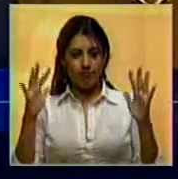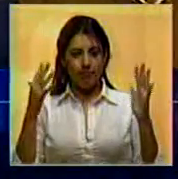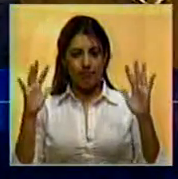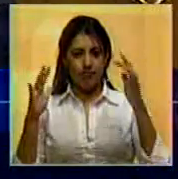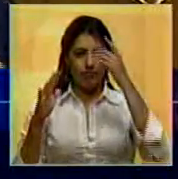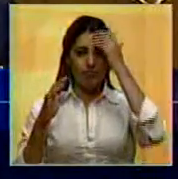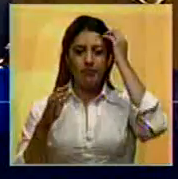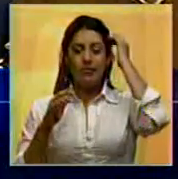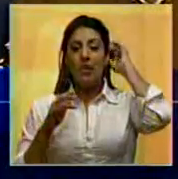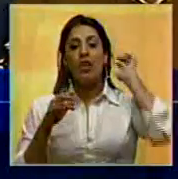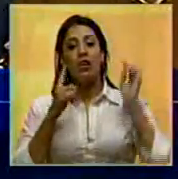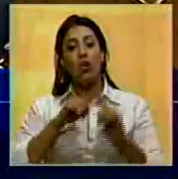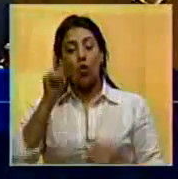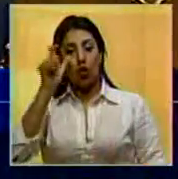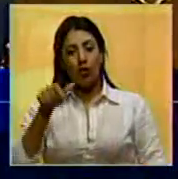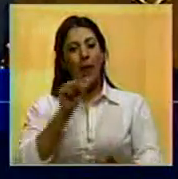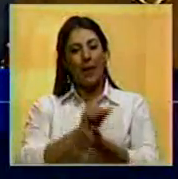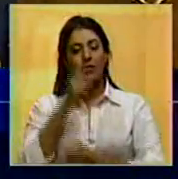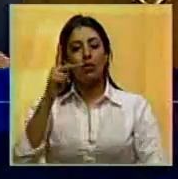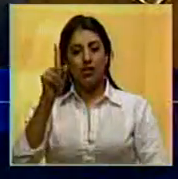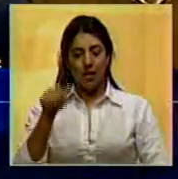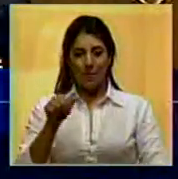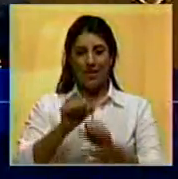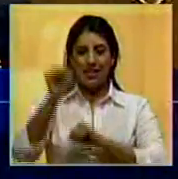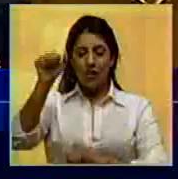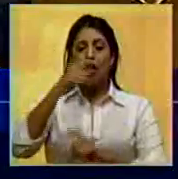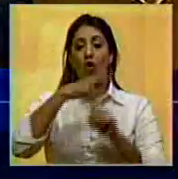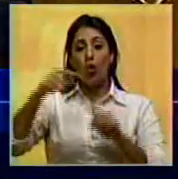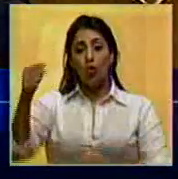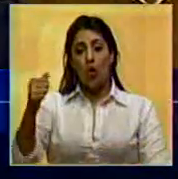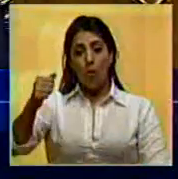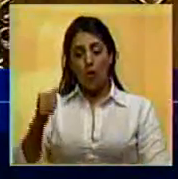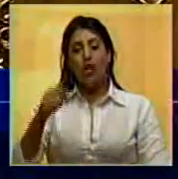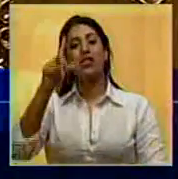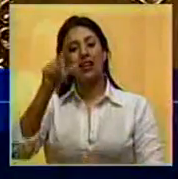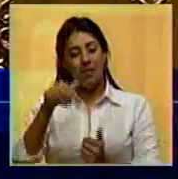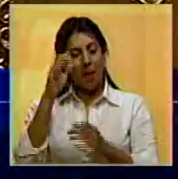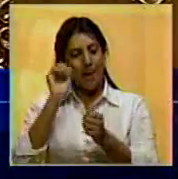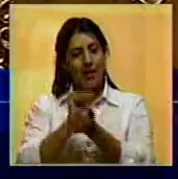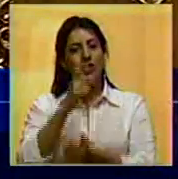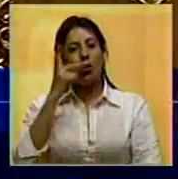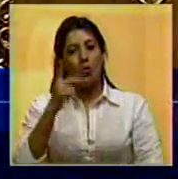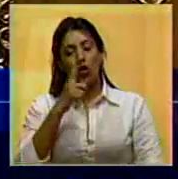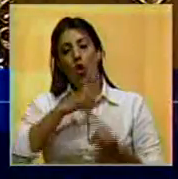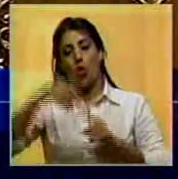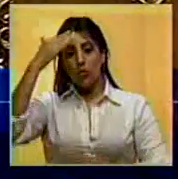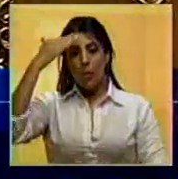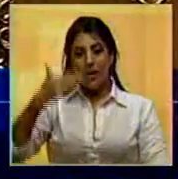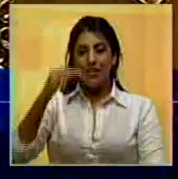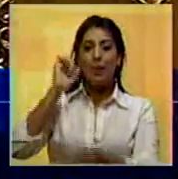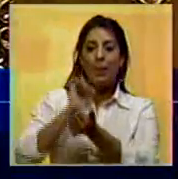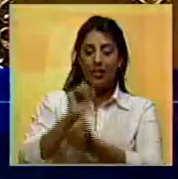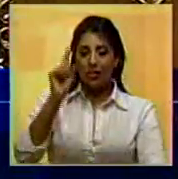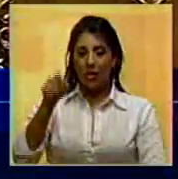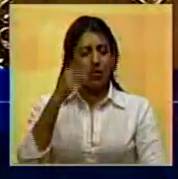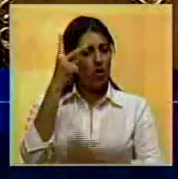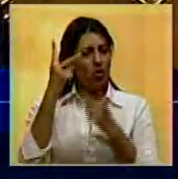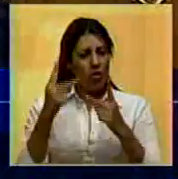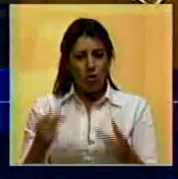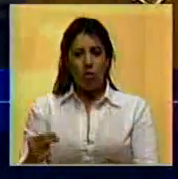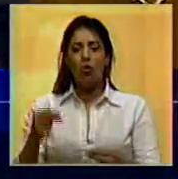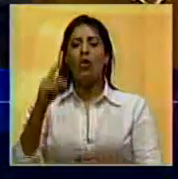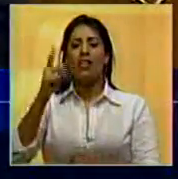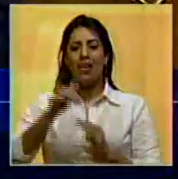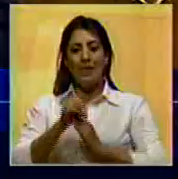Daniel Ceballos los policías como Erasmo Bolívar los militares presos los